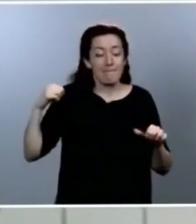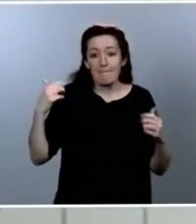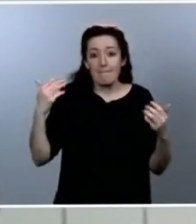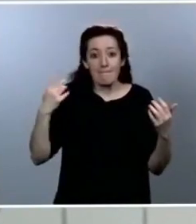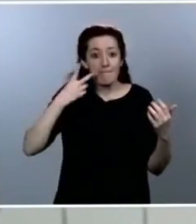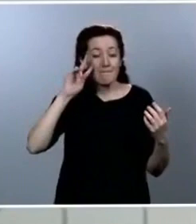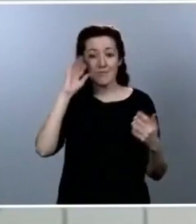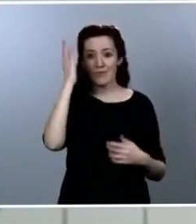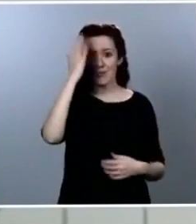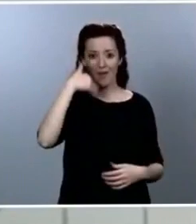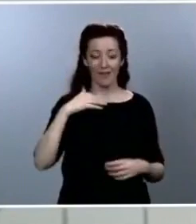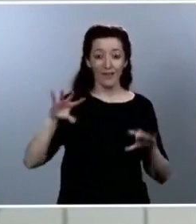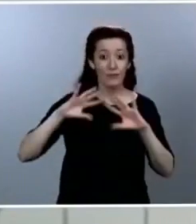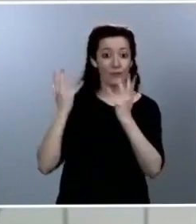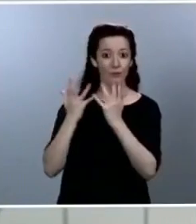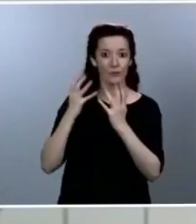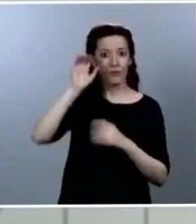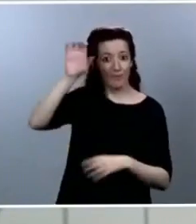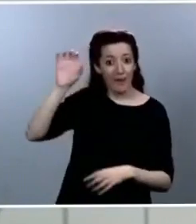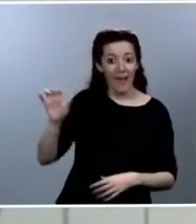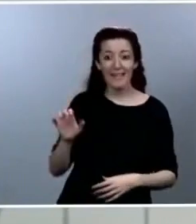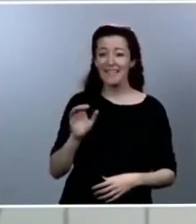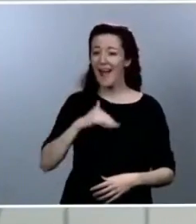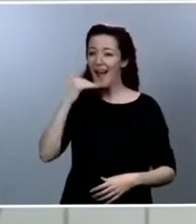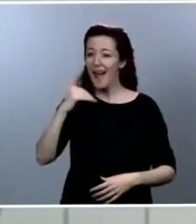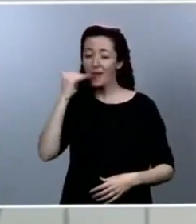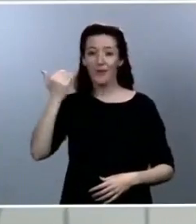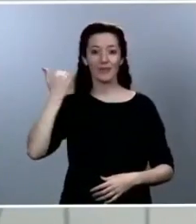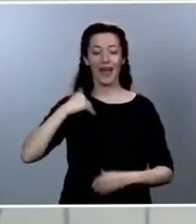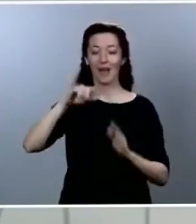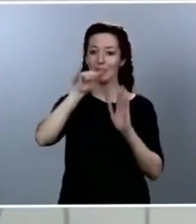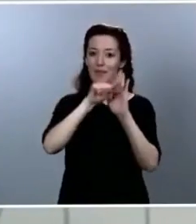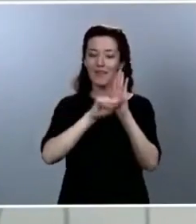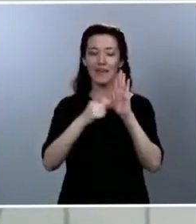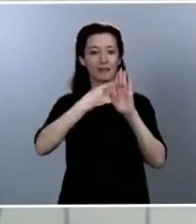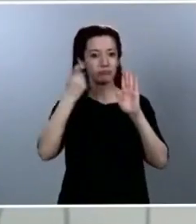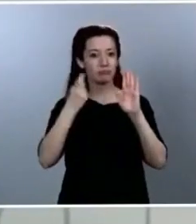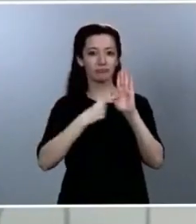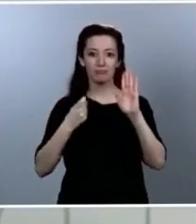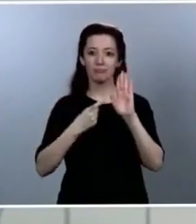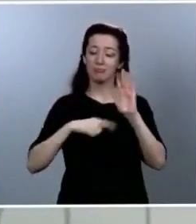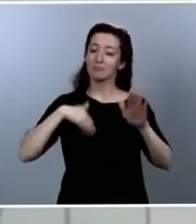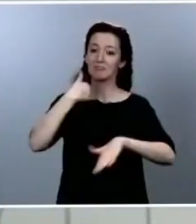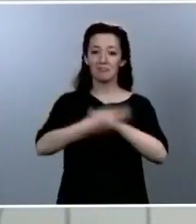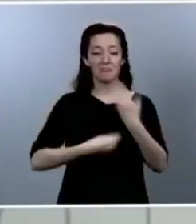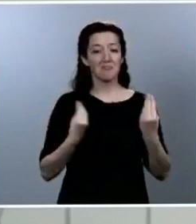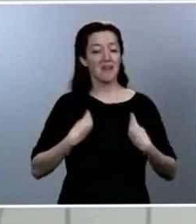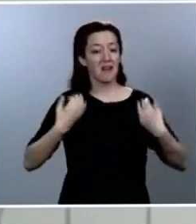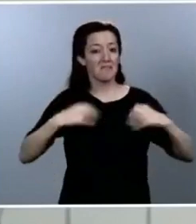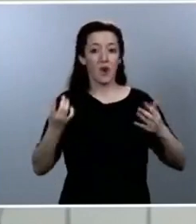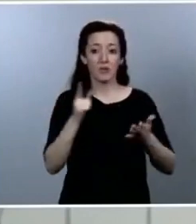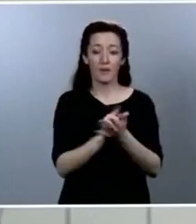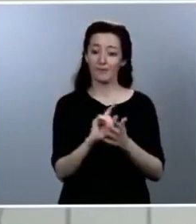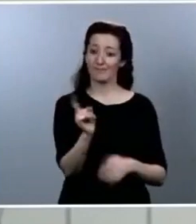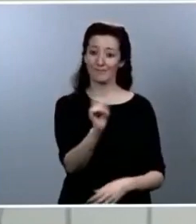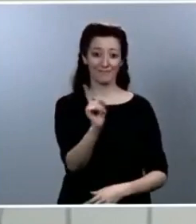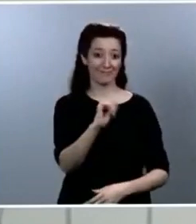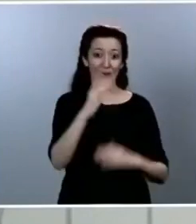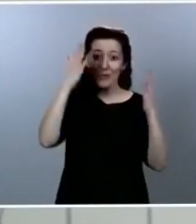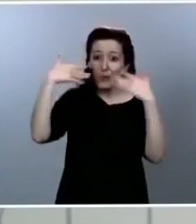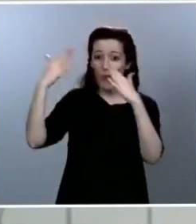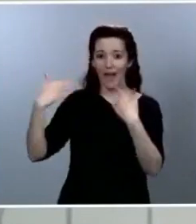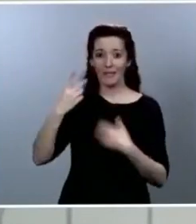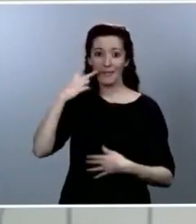completado un proceso de desescalada hacia esa nueva realidad, a esa nueva normalidad en la que nos vamos a desenvolver cuando